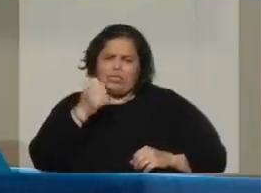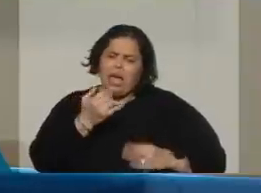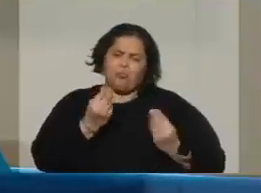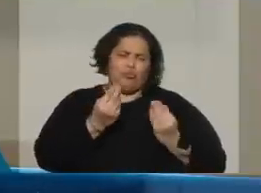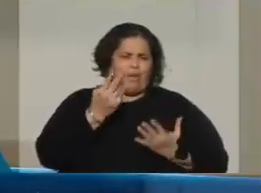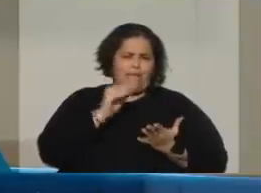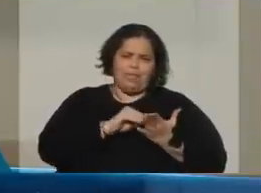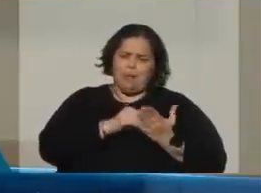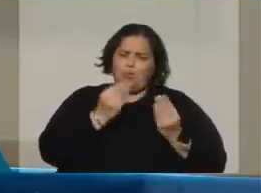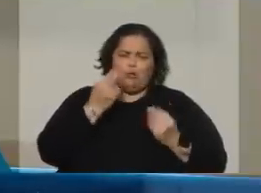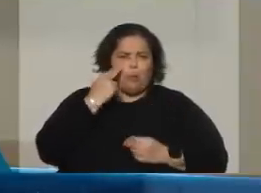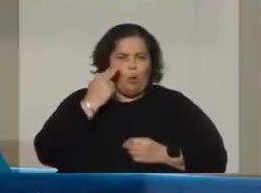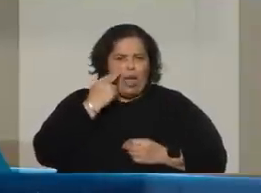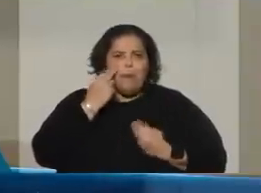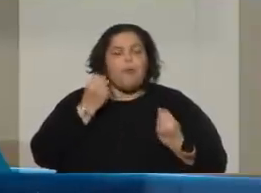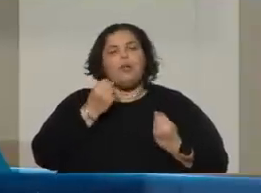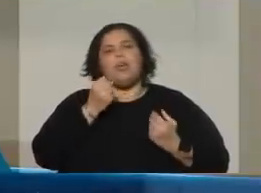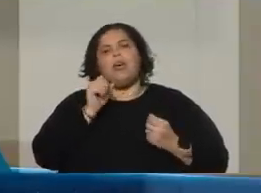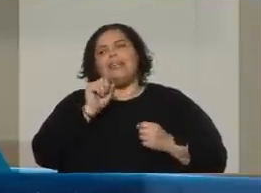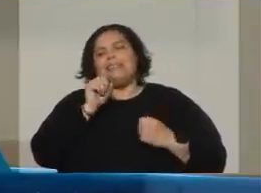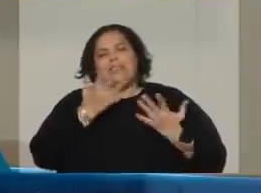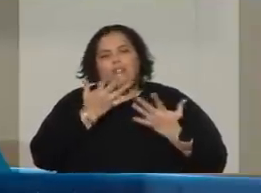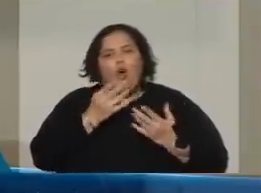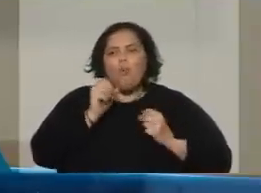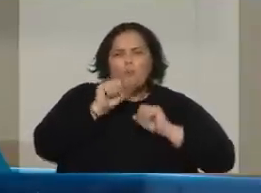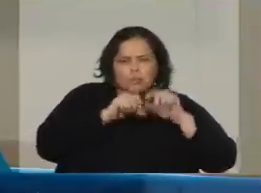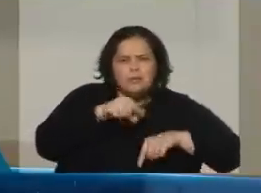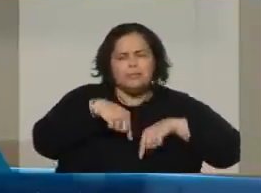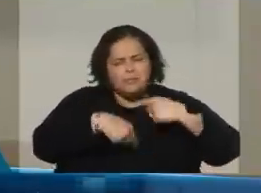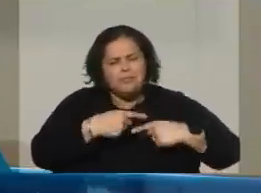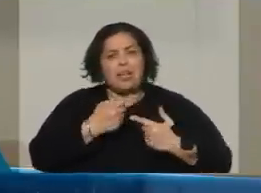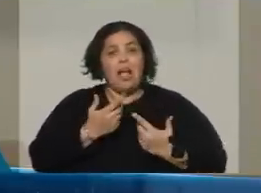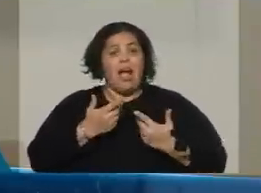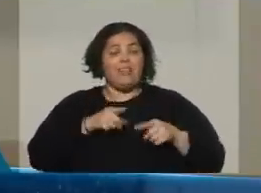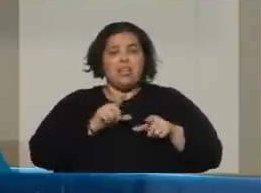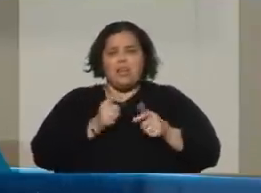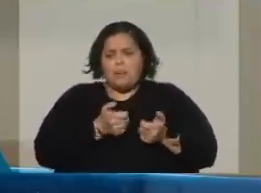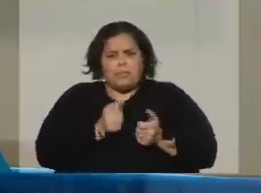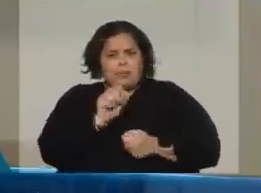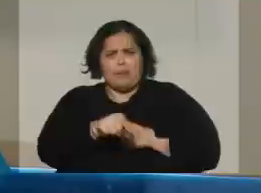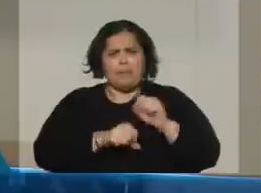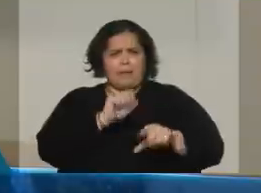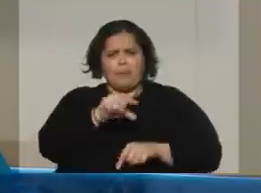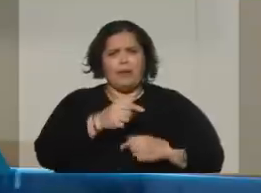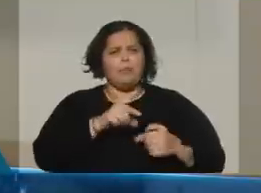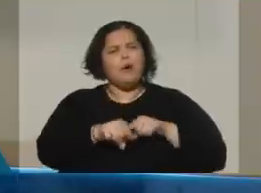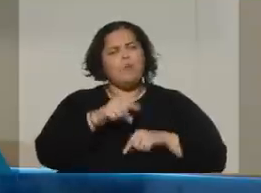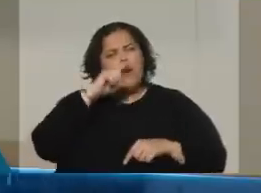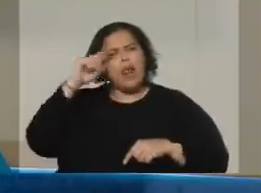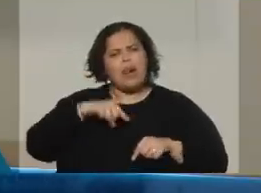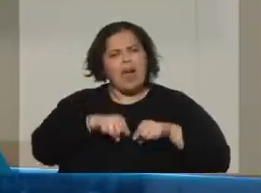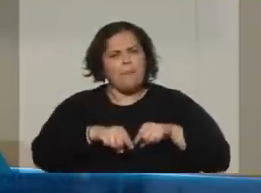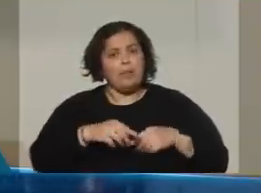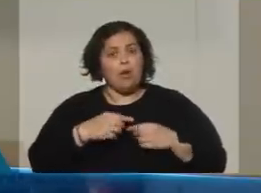Yo digo el uso del Twitter, tanto en el propio uso del Twitter, como en el apuro a veces en el pronunciamiento. Porque no son pocos los actores